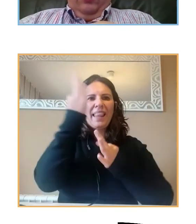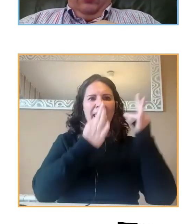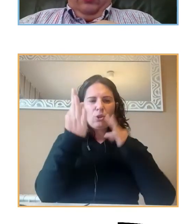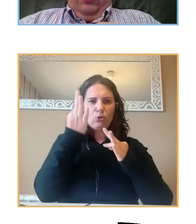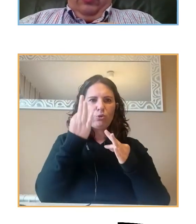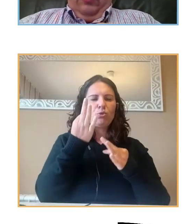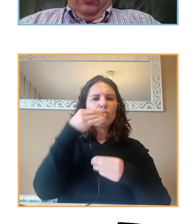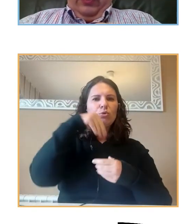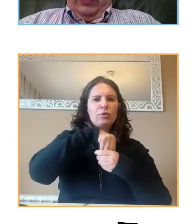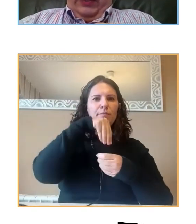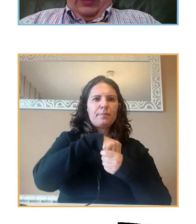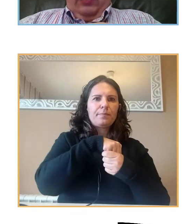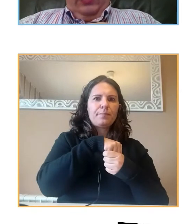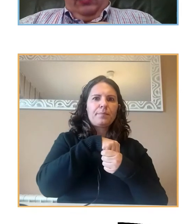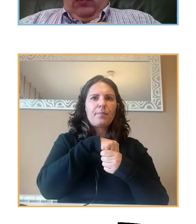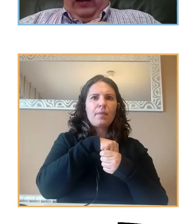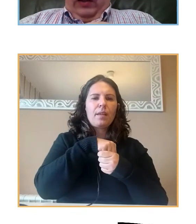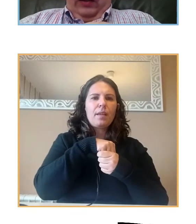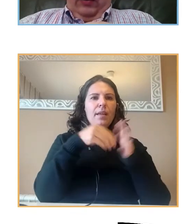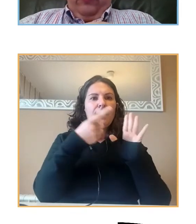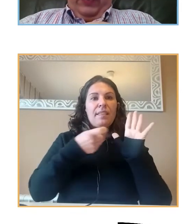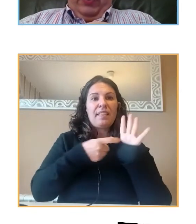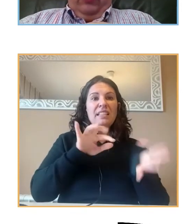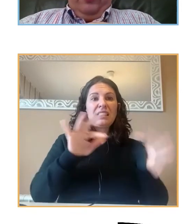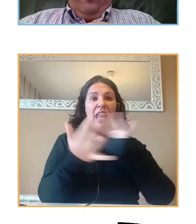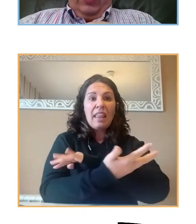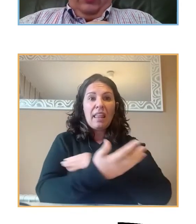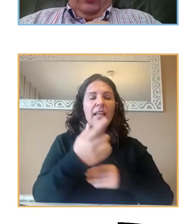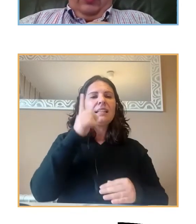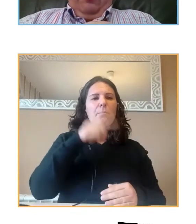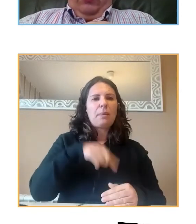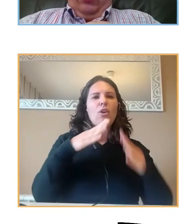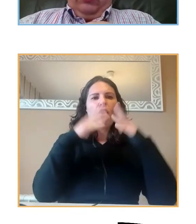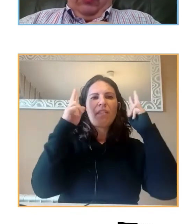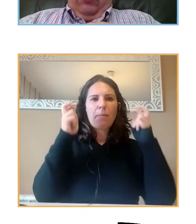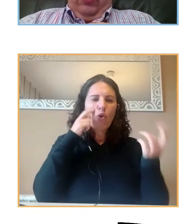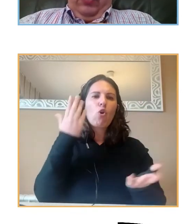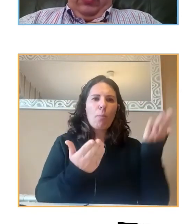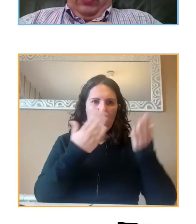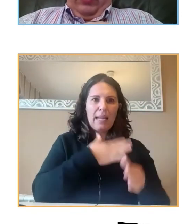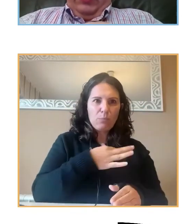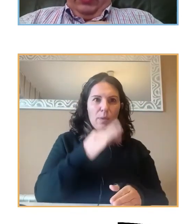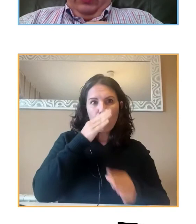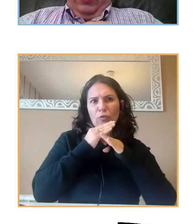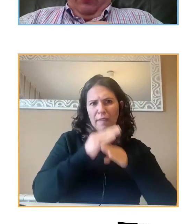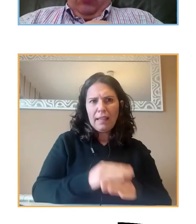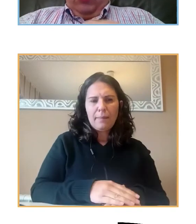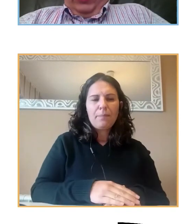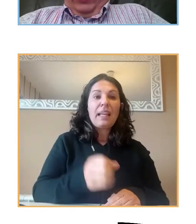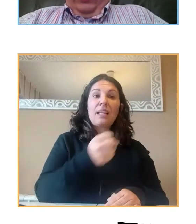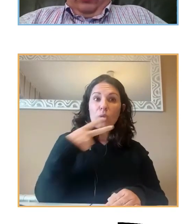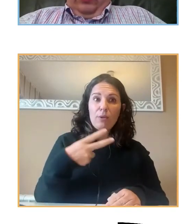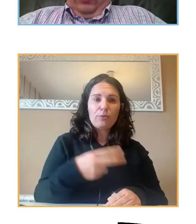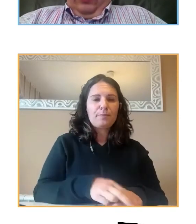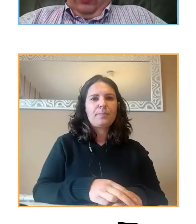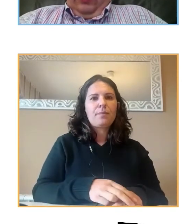desescalada y durante el confinamiento. Bien, los resultados. Si dividimos